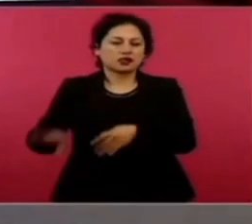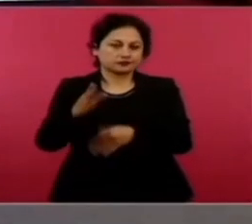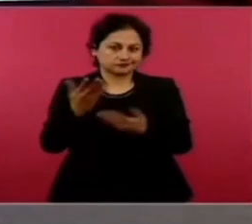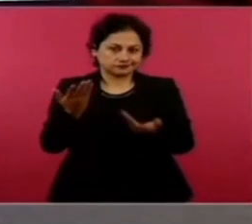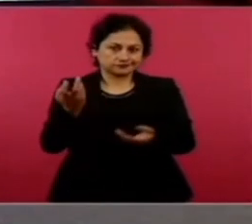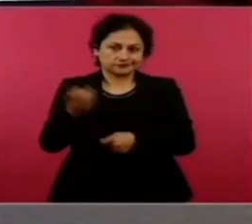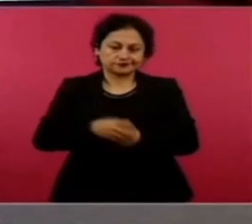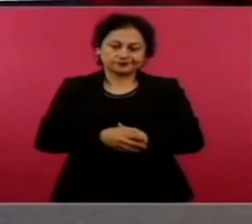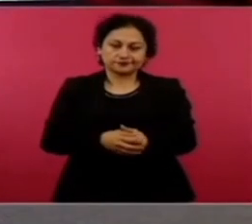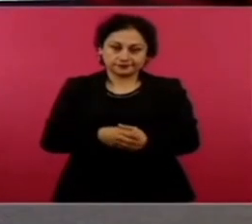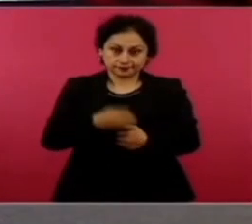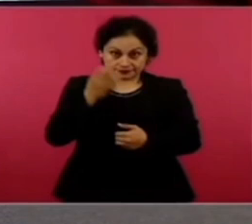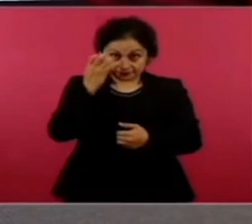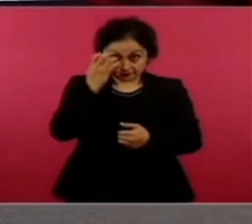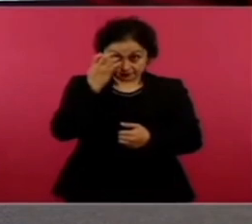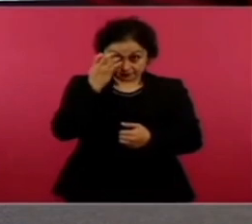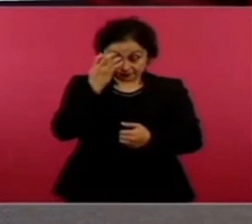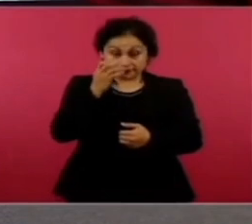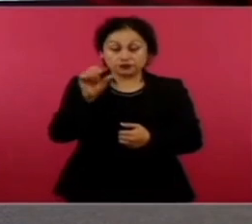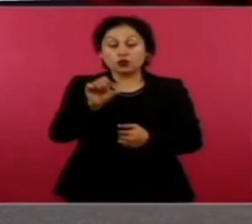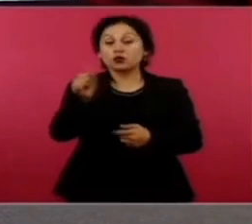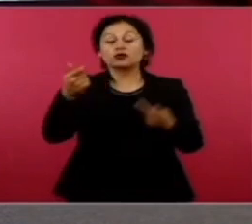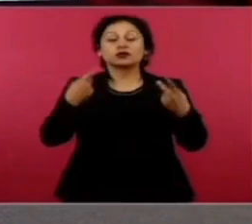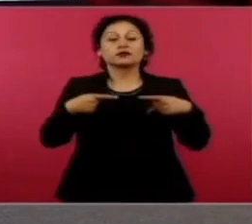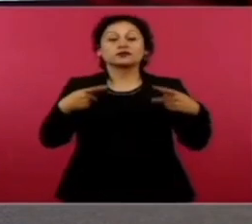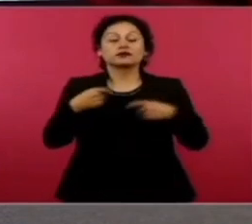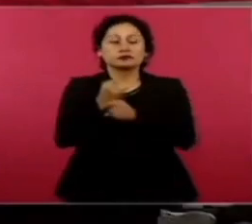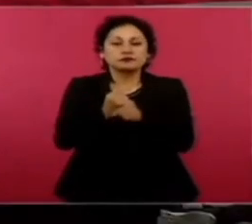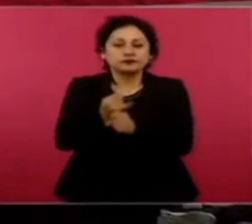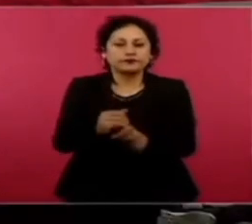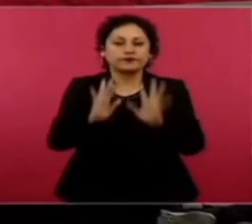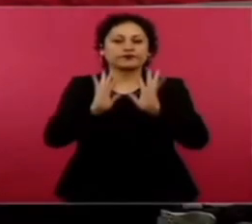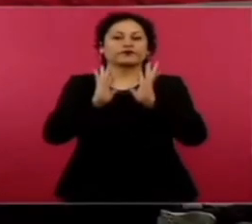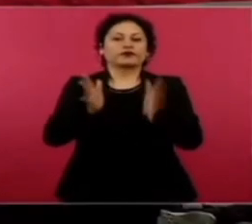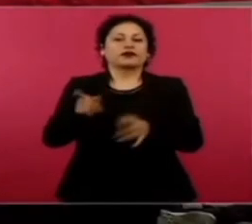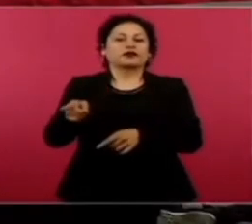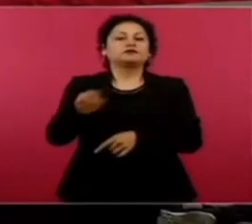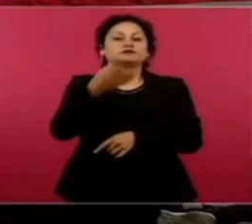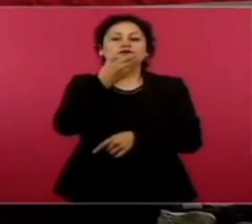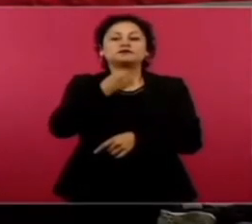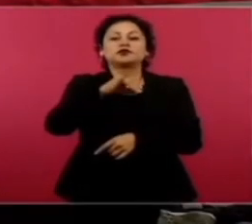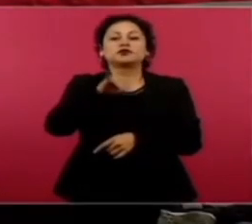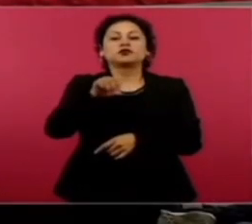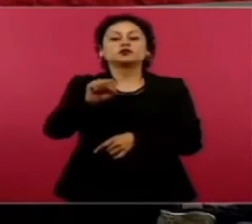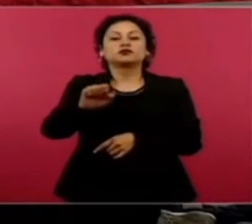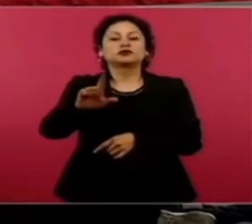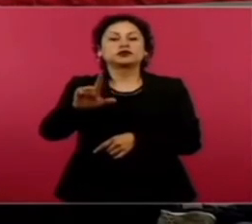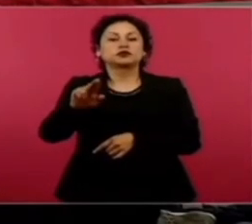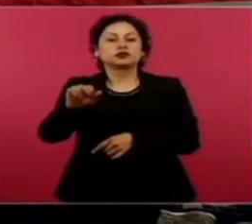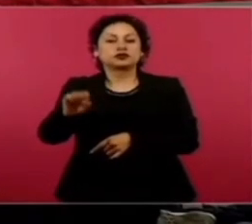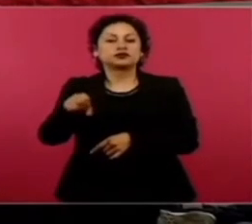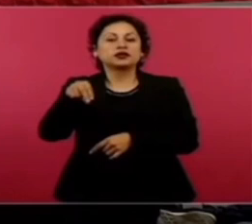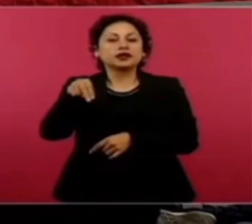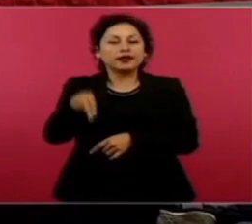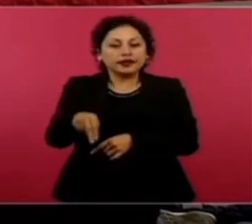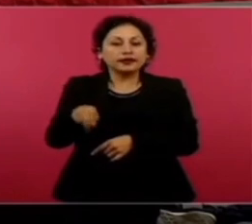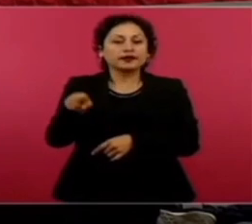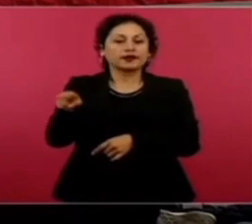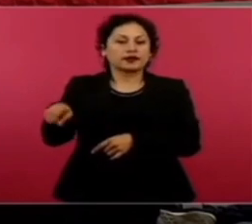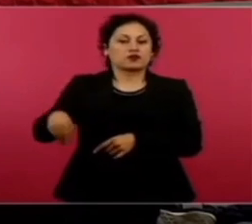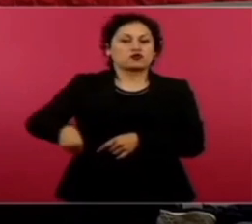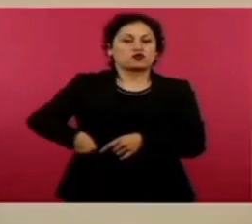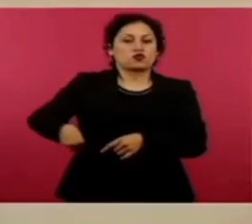pertenencias y posteriormente accionan sus armas, llevando de la vida a 7 personas. Adelante.